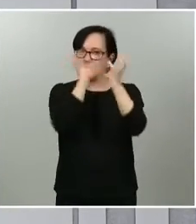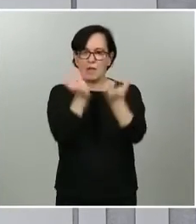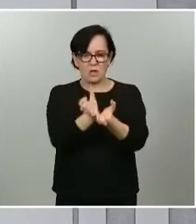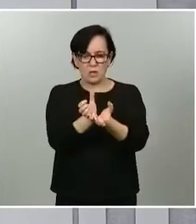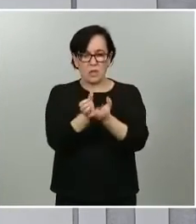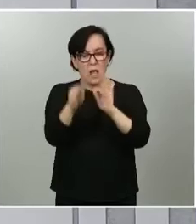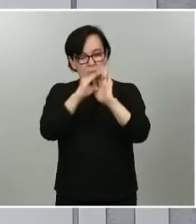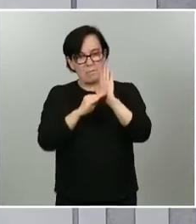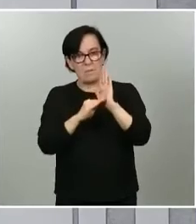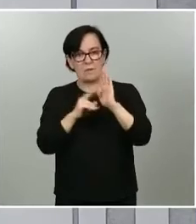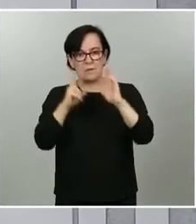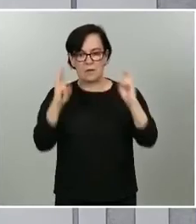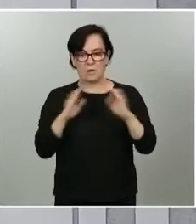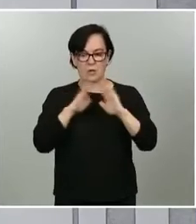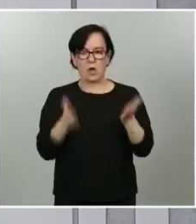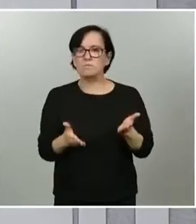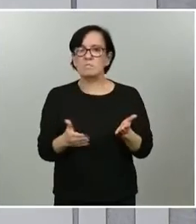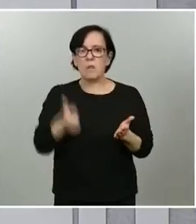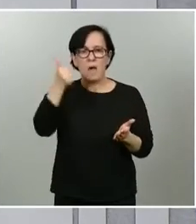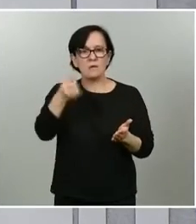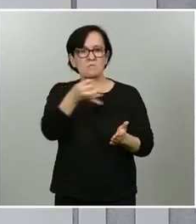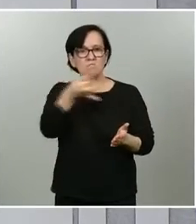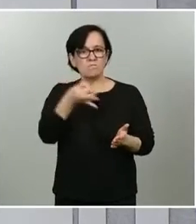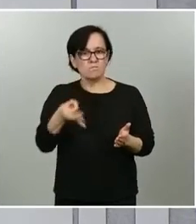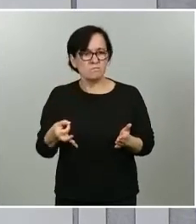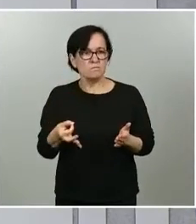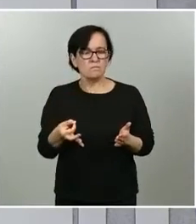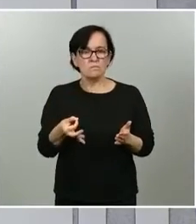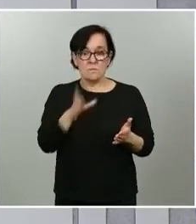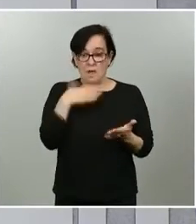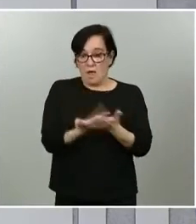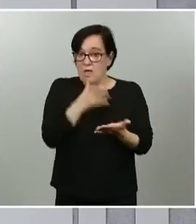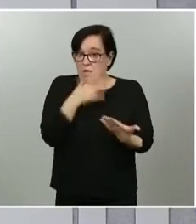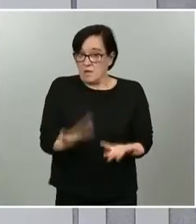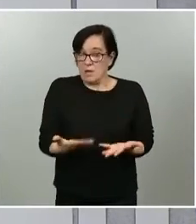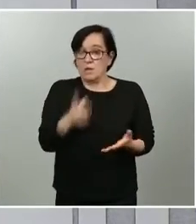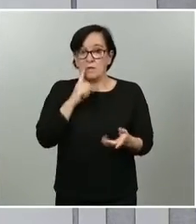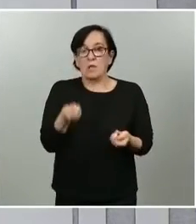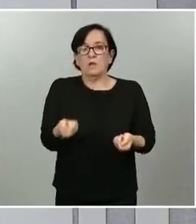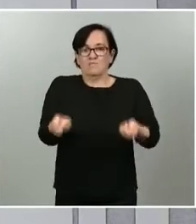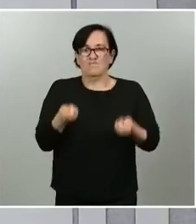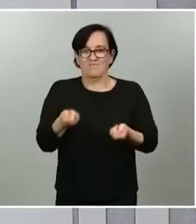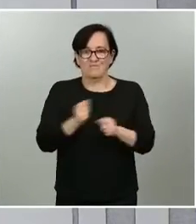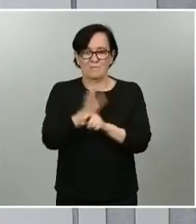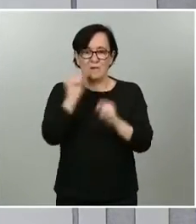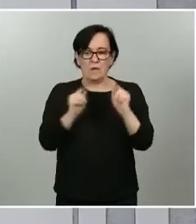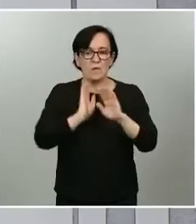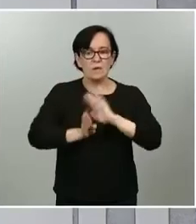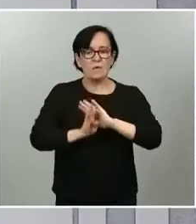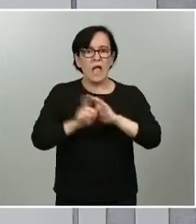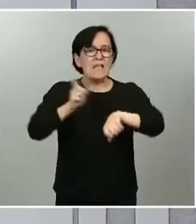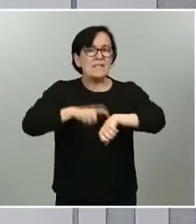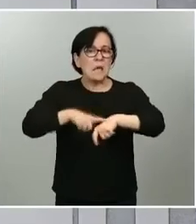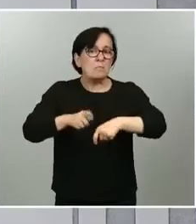confinamiento han sido las más eficaz las más eficaces hasta la fecha en la contención del virus se pueda mantener el tiempo necesario